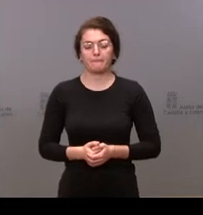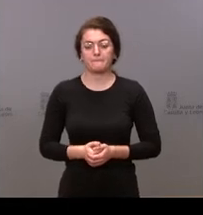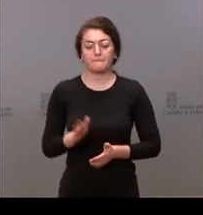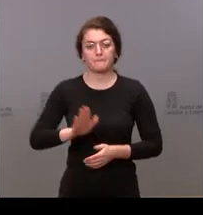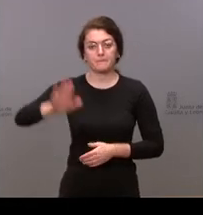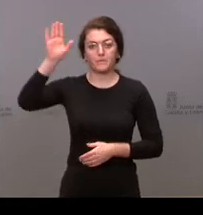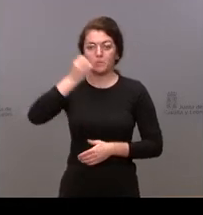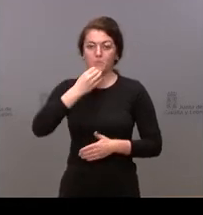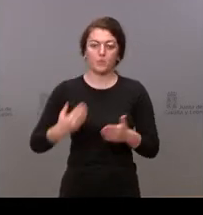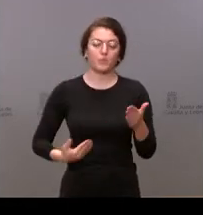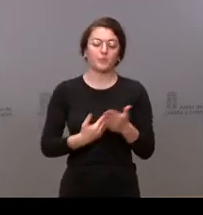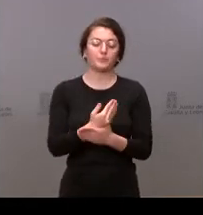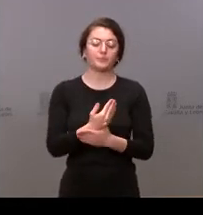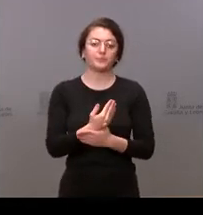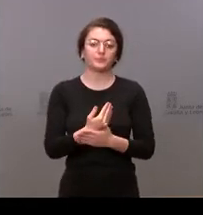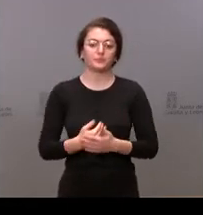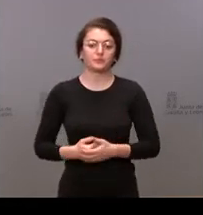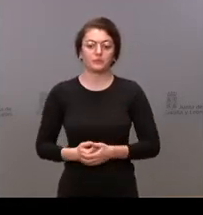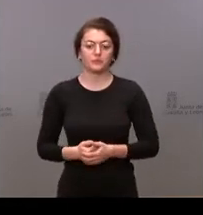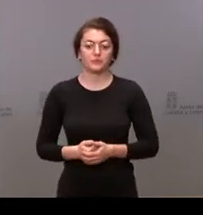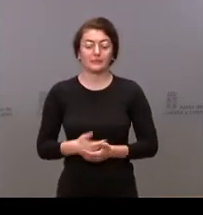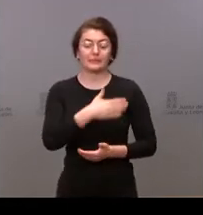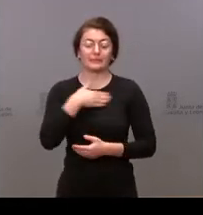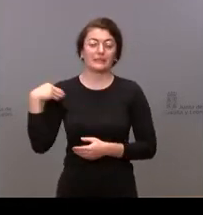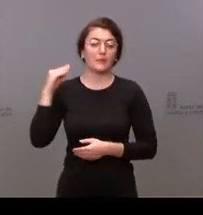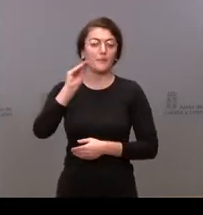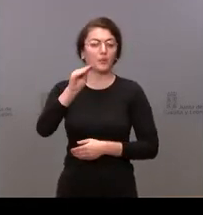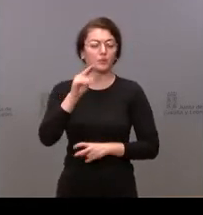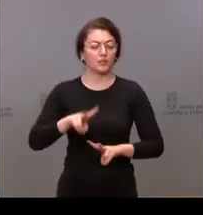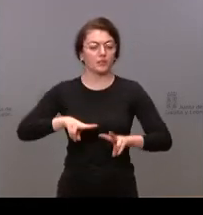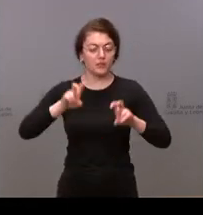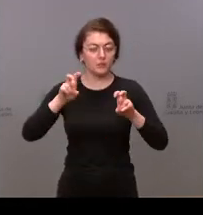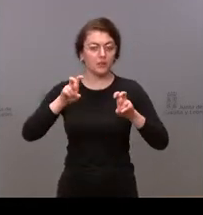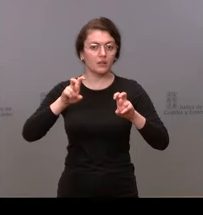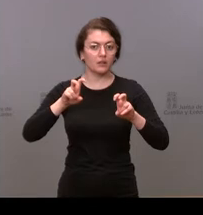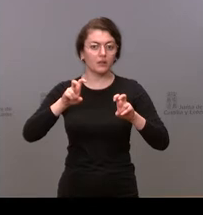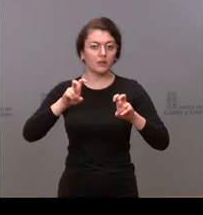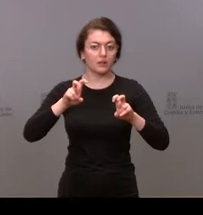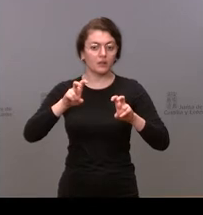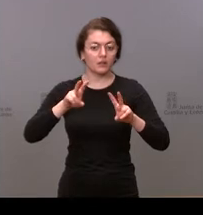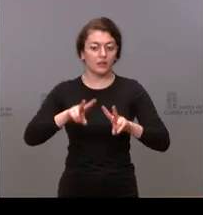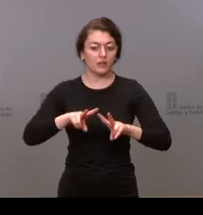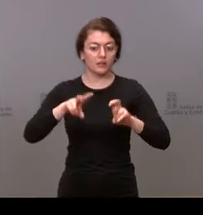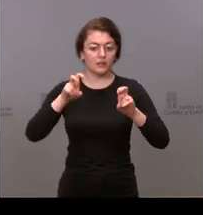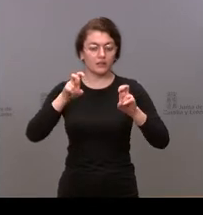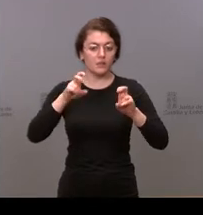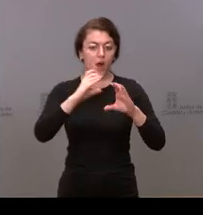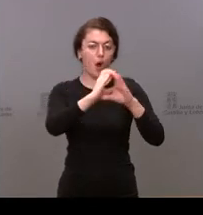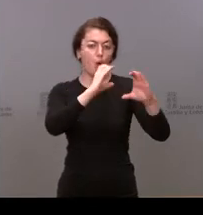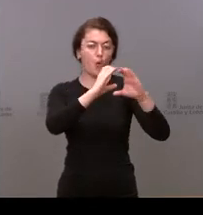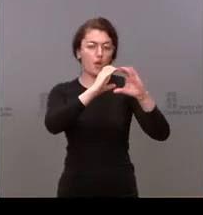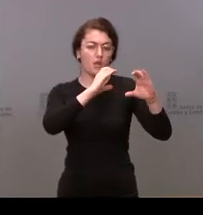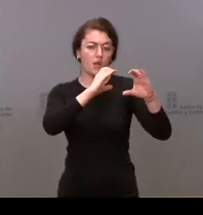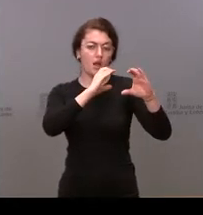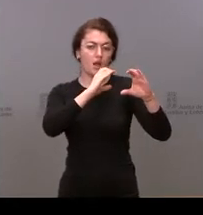Sí, hola, buenos días. Sí, buenos días. Me quería preguntarle en relación al tema de la unidad móvil sanitaria, si